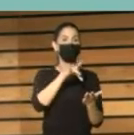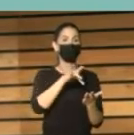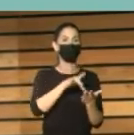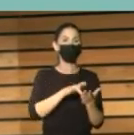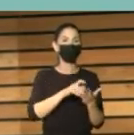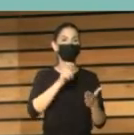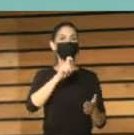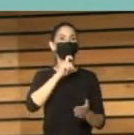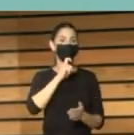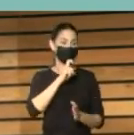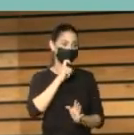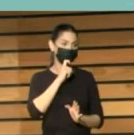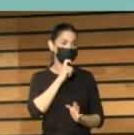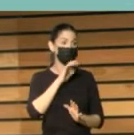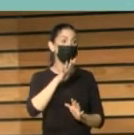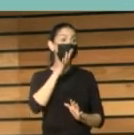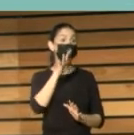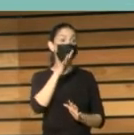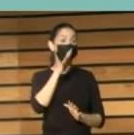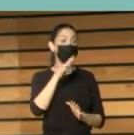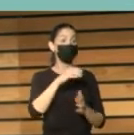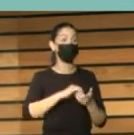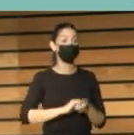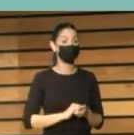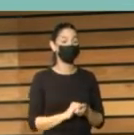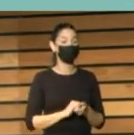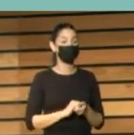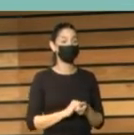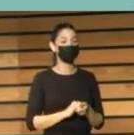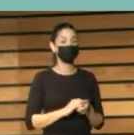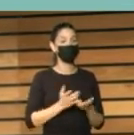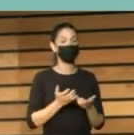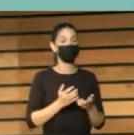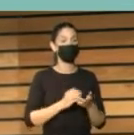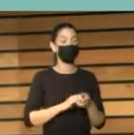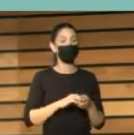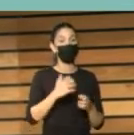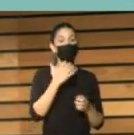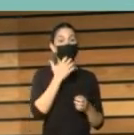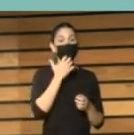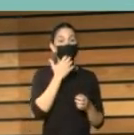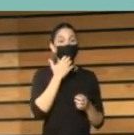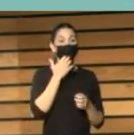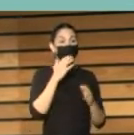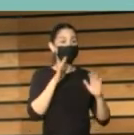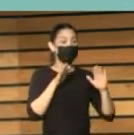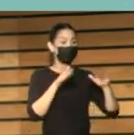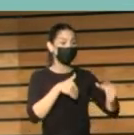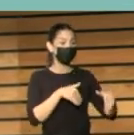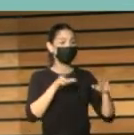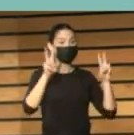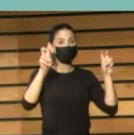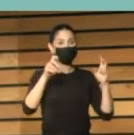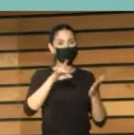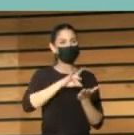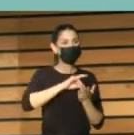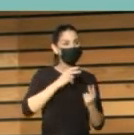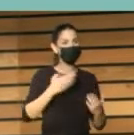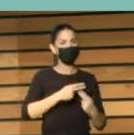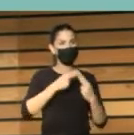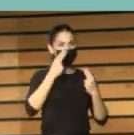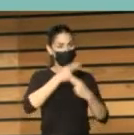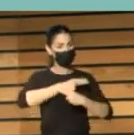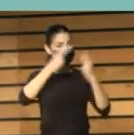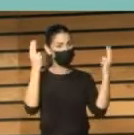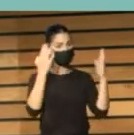Porque, más que nunca, a mi modesto entender, se ha puesto en evidencia el papel que el servicio público de las bibliotecas